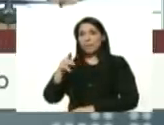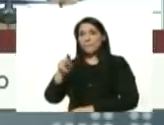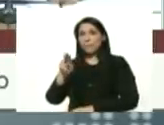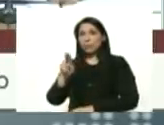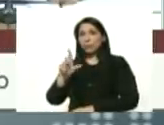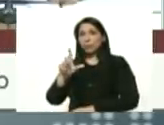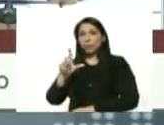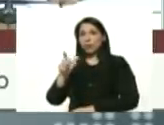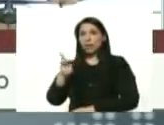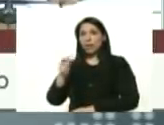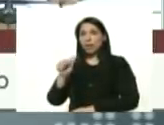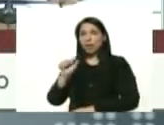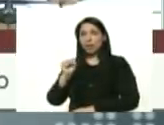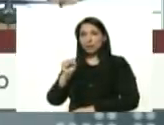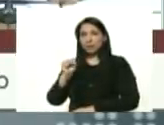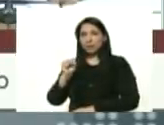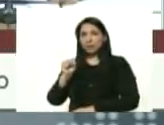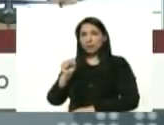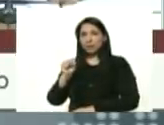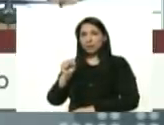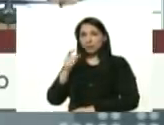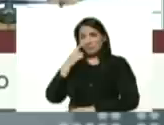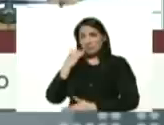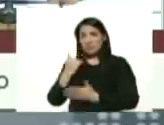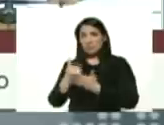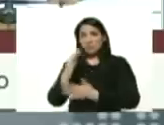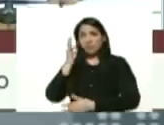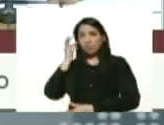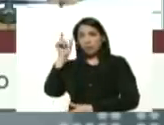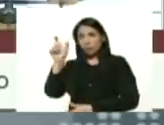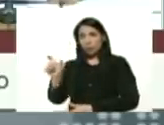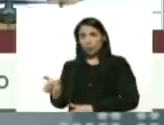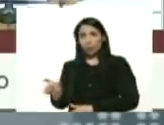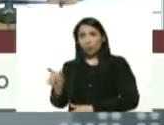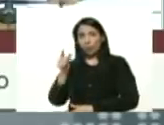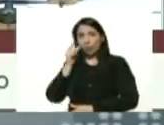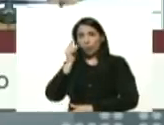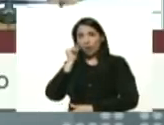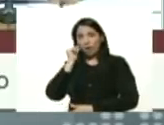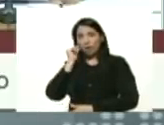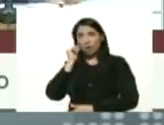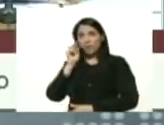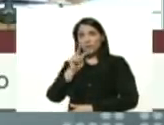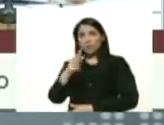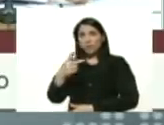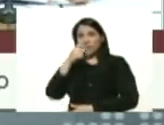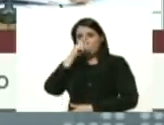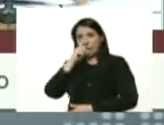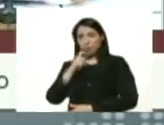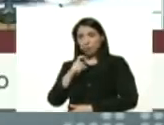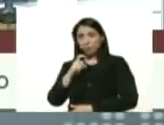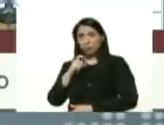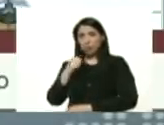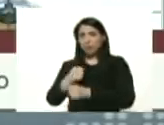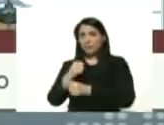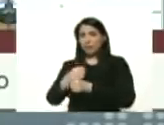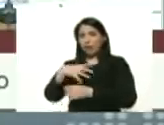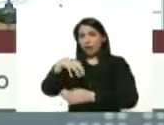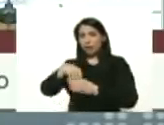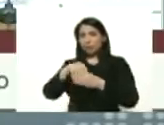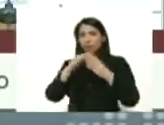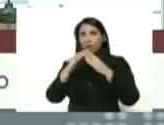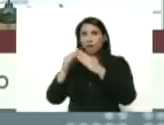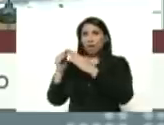fíjense usted una señora una muchacha 23 años ama de casa y se